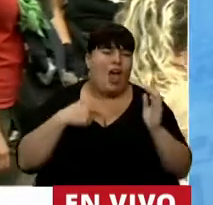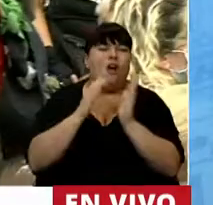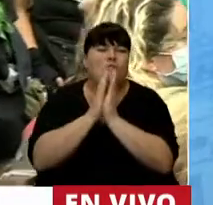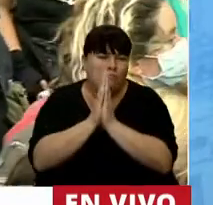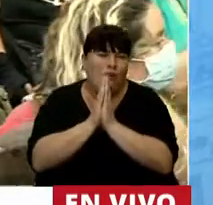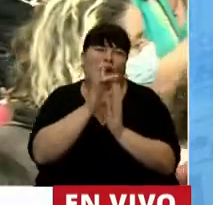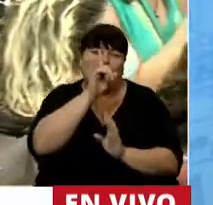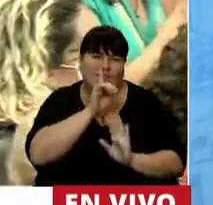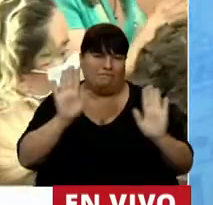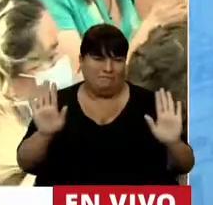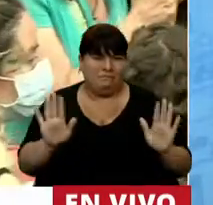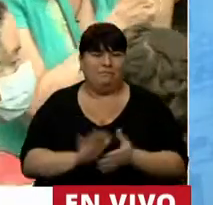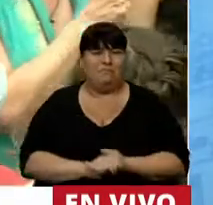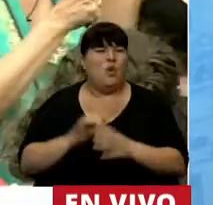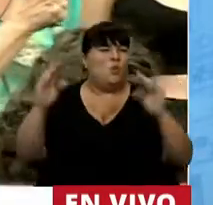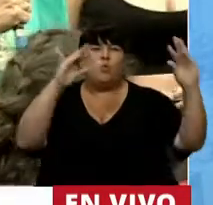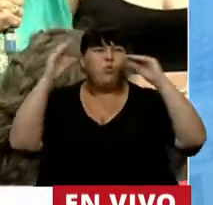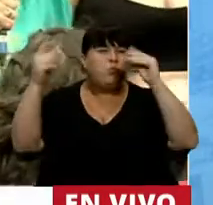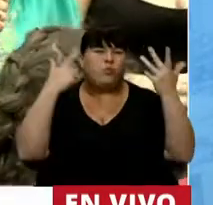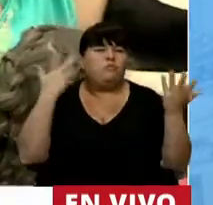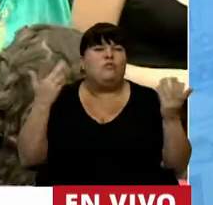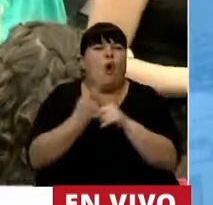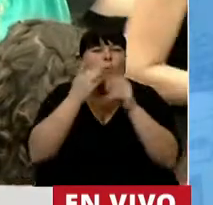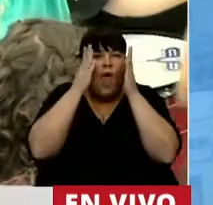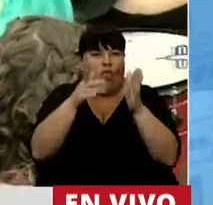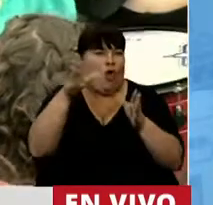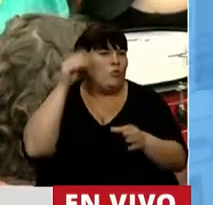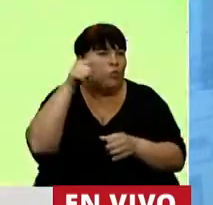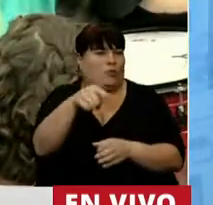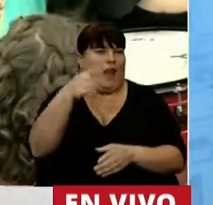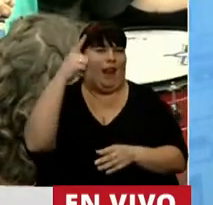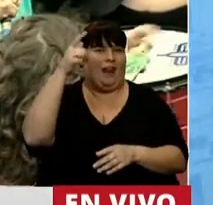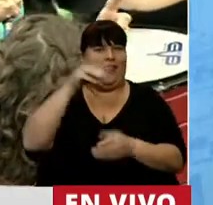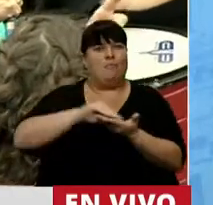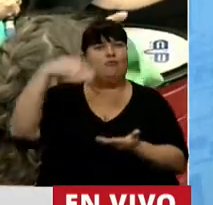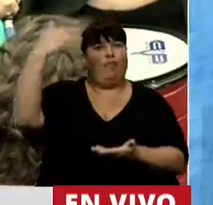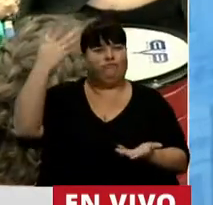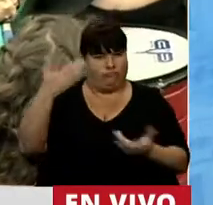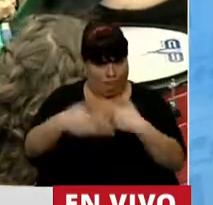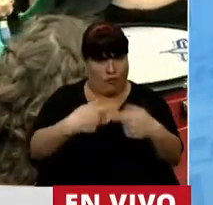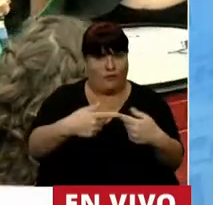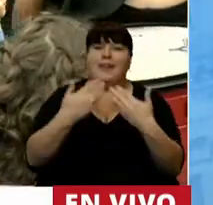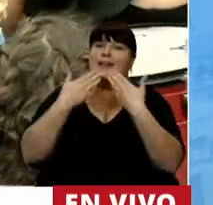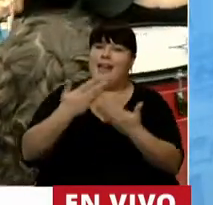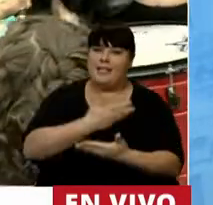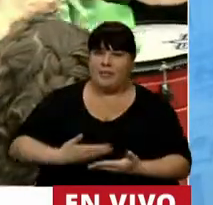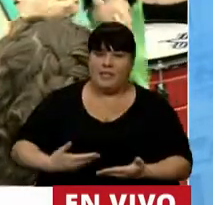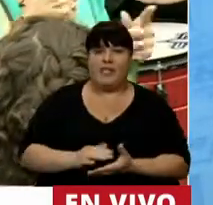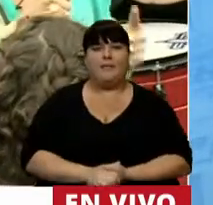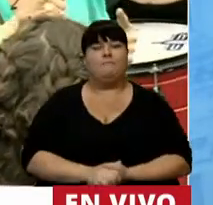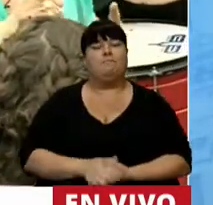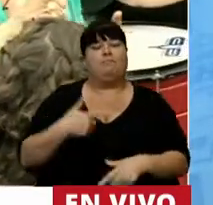Les pido, por favor, mucho silencio. Hay un bullicio que no se alcanza a escuchar al orador. Continúe, Presidente. Gracias, Presidente.